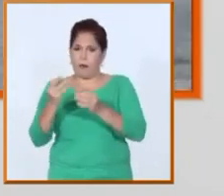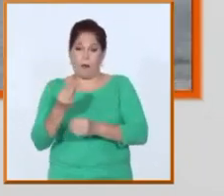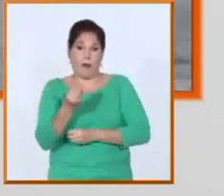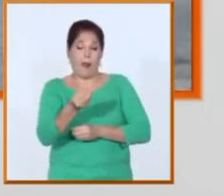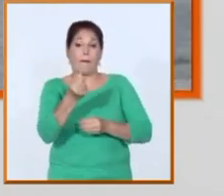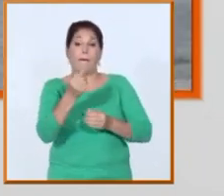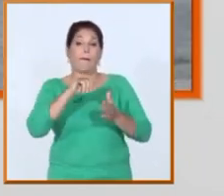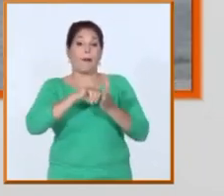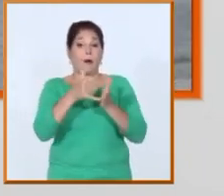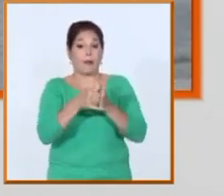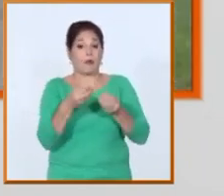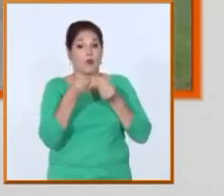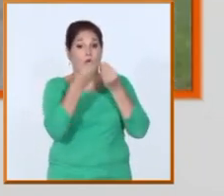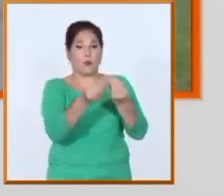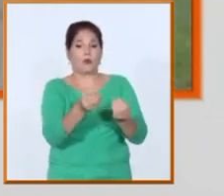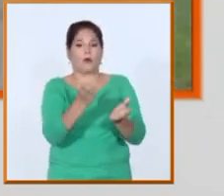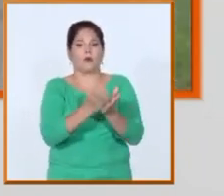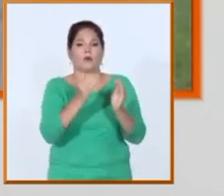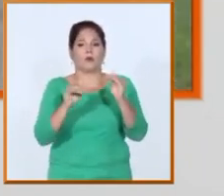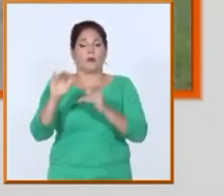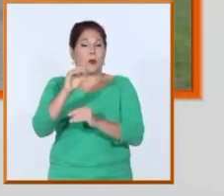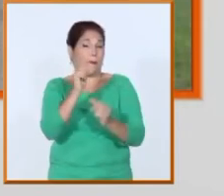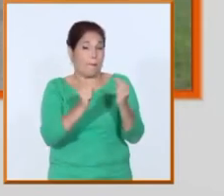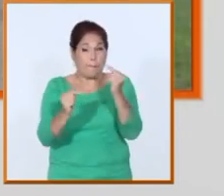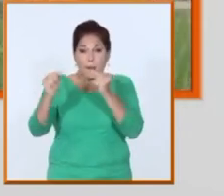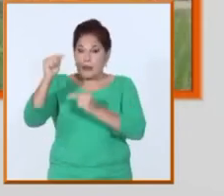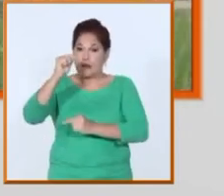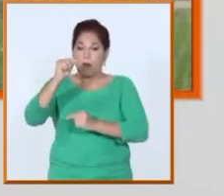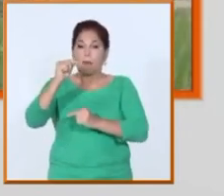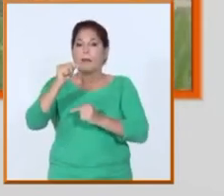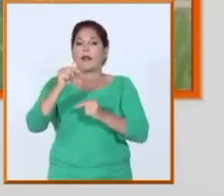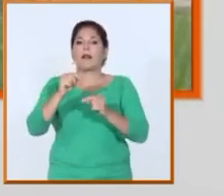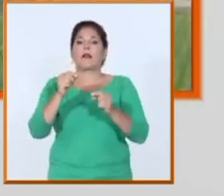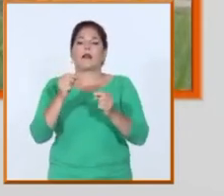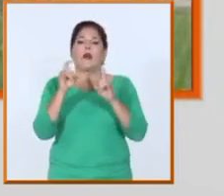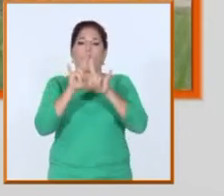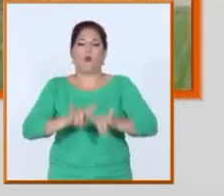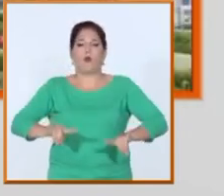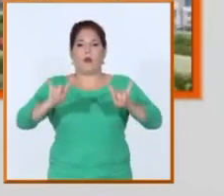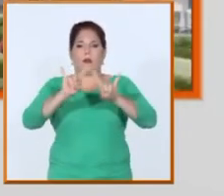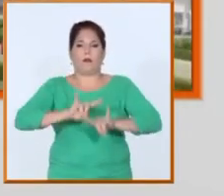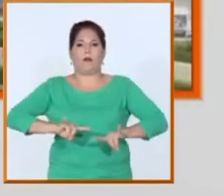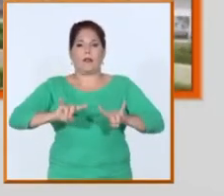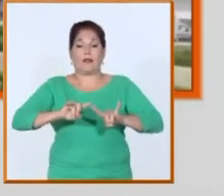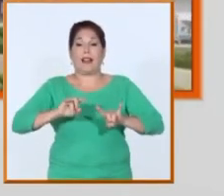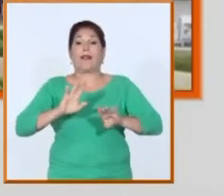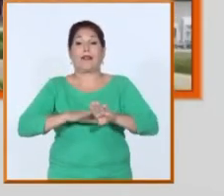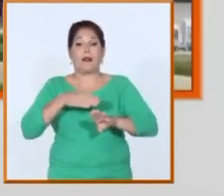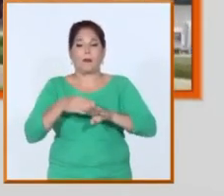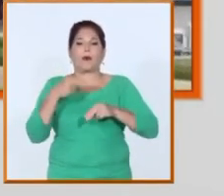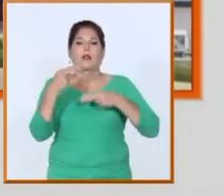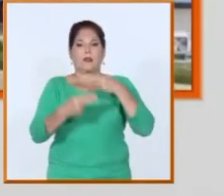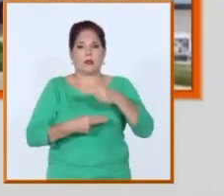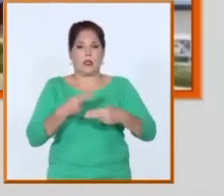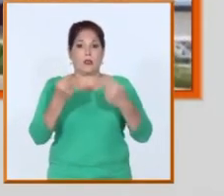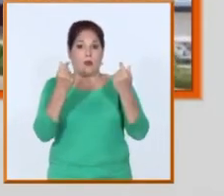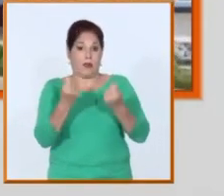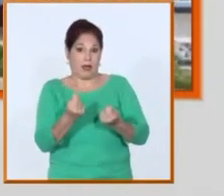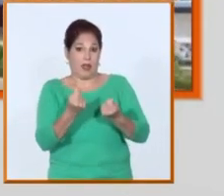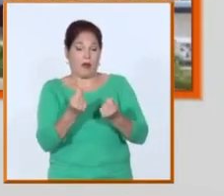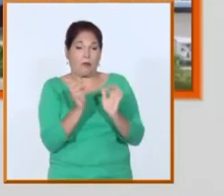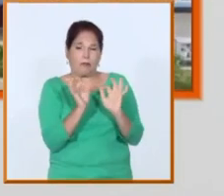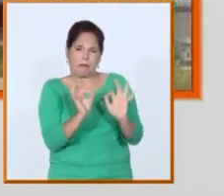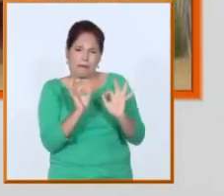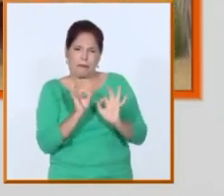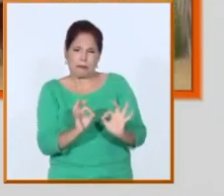presupuestos para el sistema educativo cubano y en particular para la educación superior y luego ejecutar esos presupuestos extremadamente